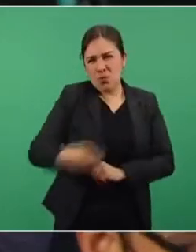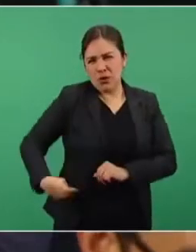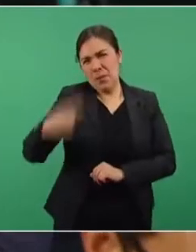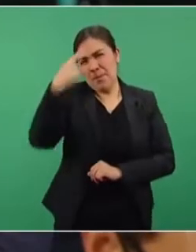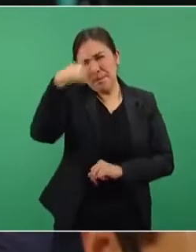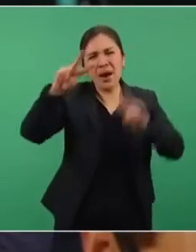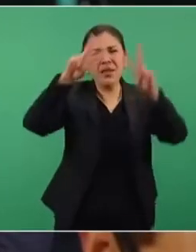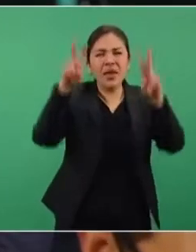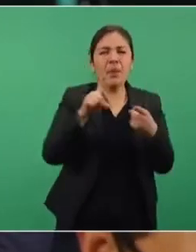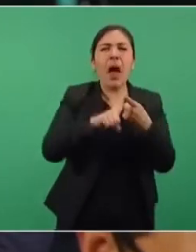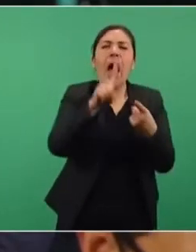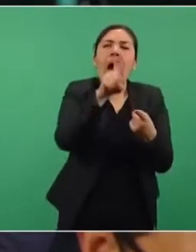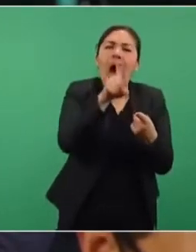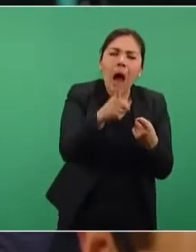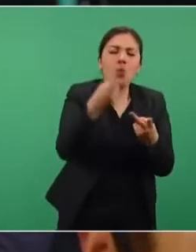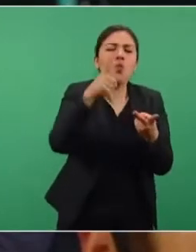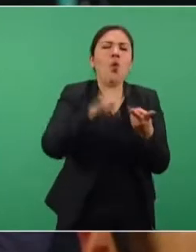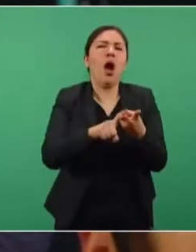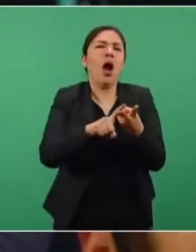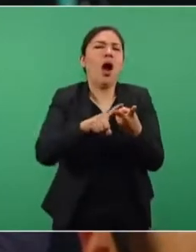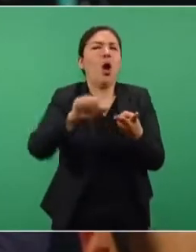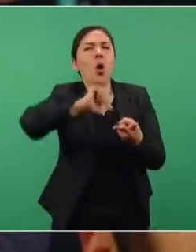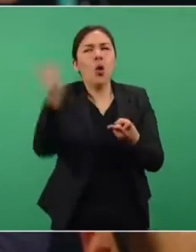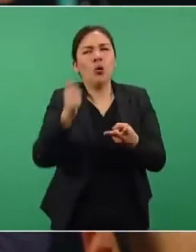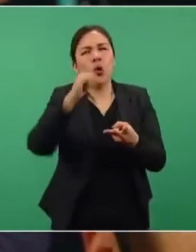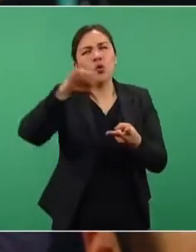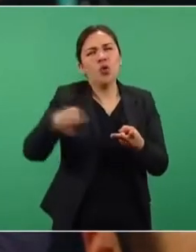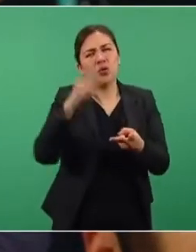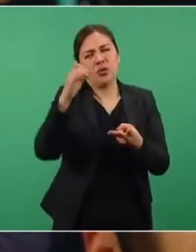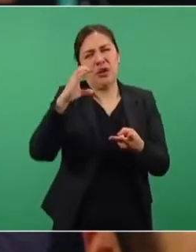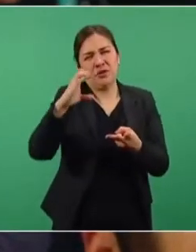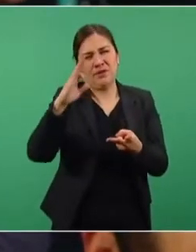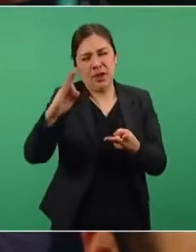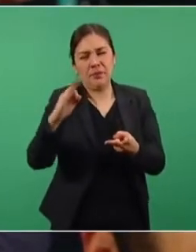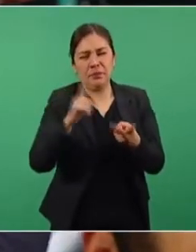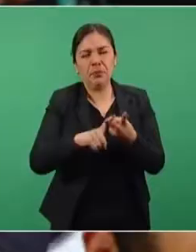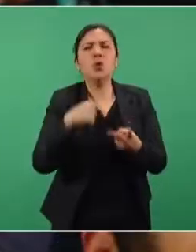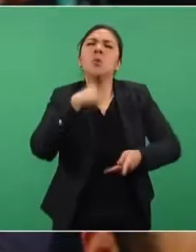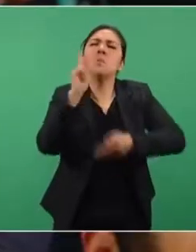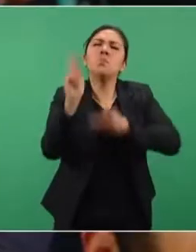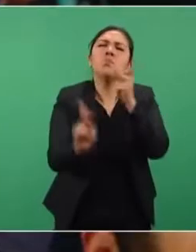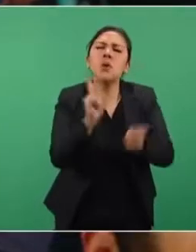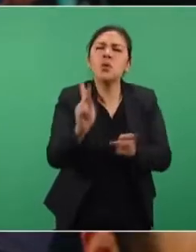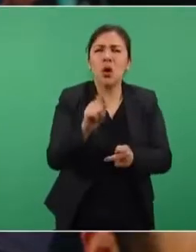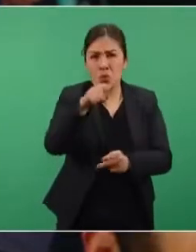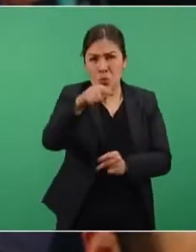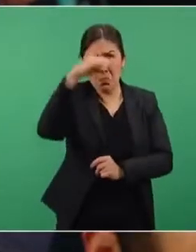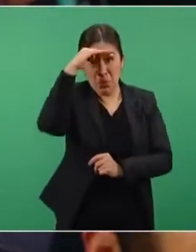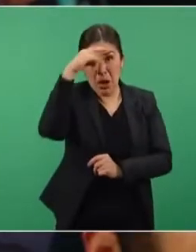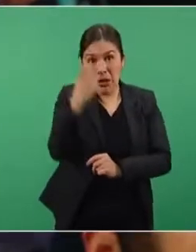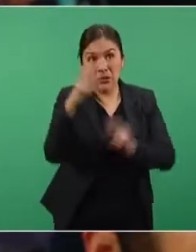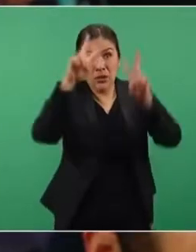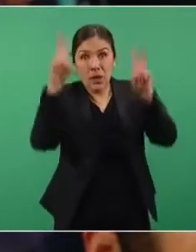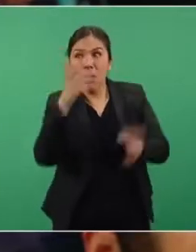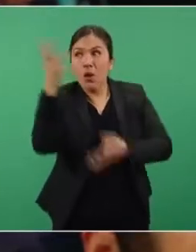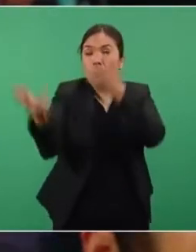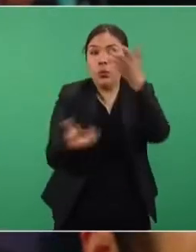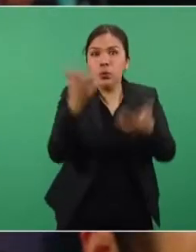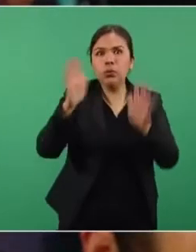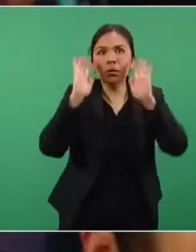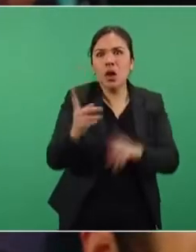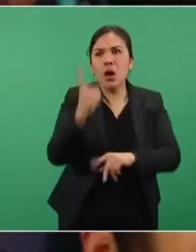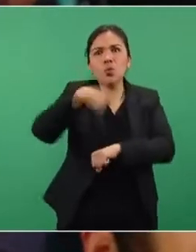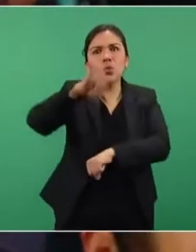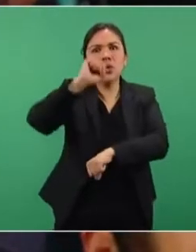temas de agua, uno más con Jóvenes Construyendo el Futuro. Preguntarle si no consideran que es como muy relevante el asunto de los incendios. Ustedes llevan una